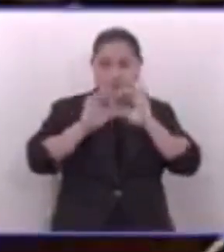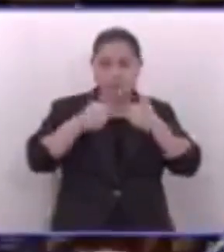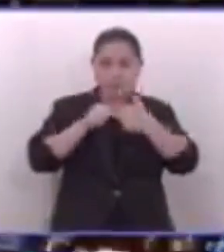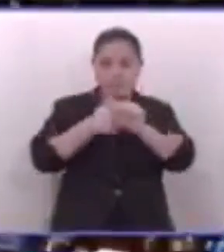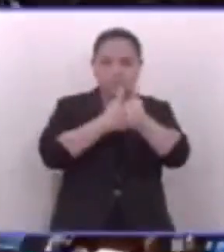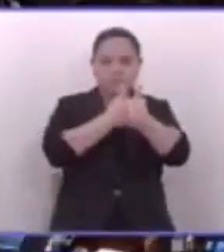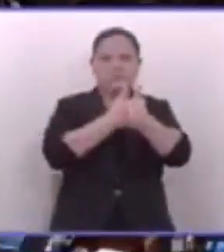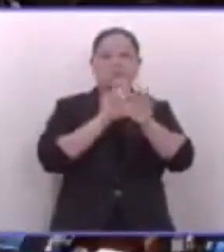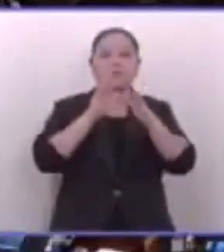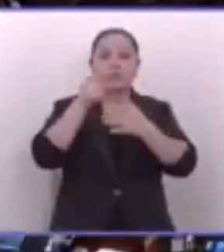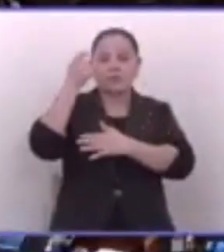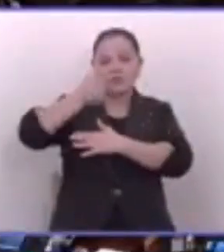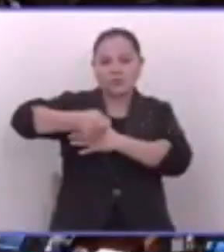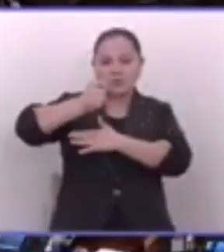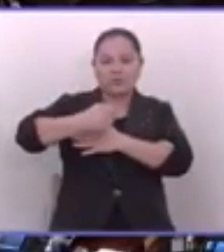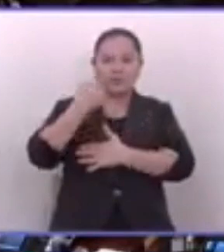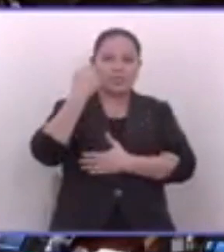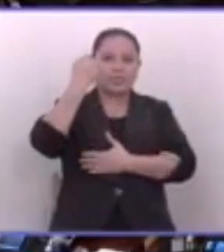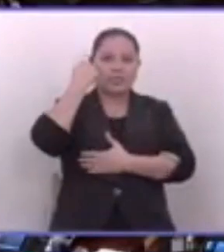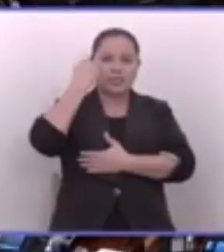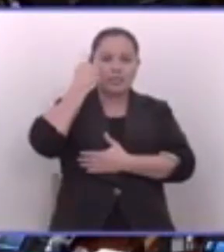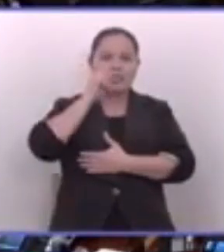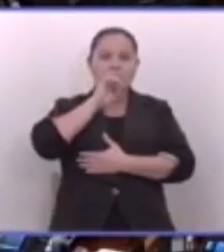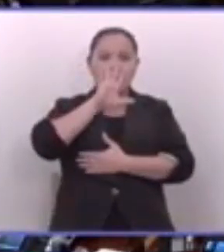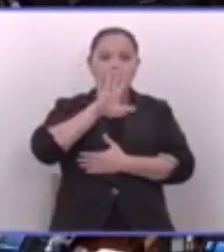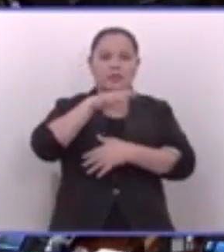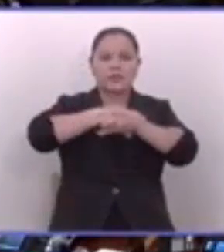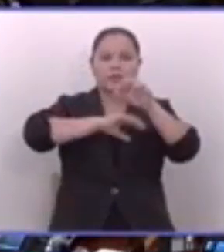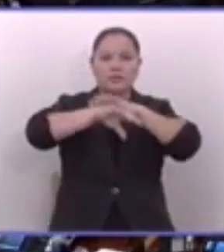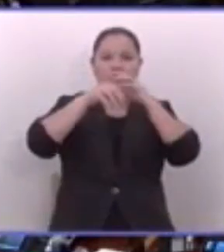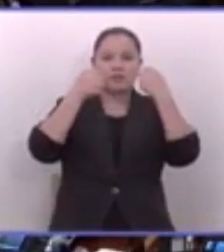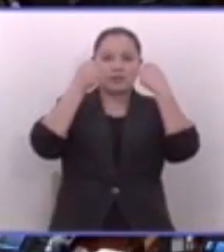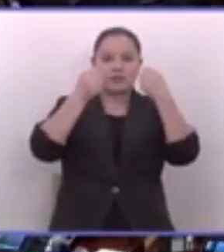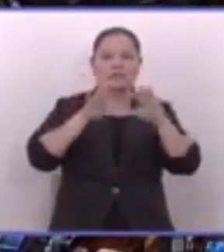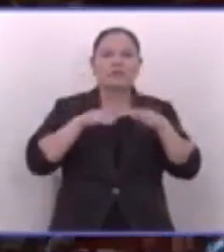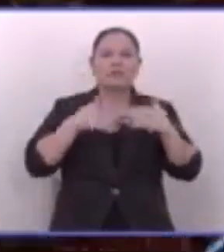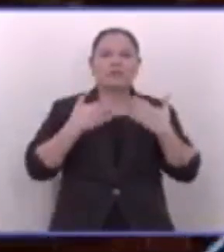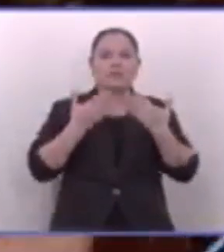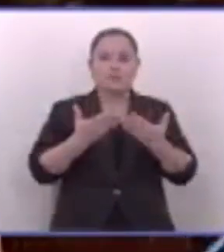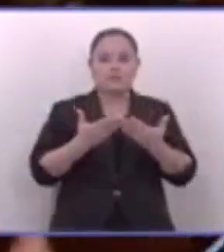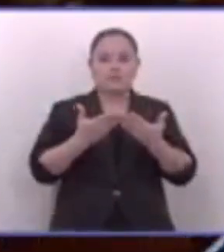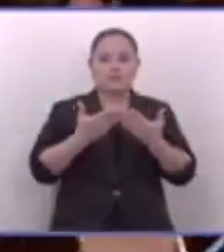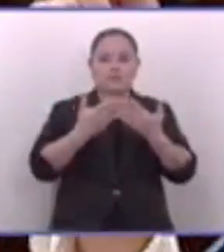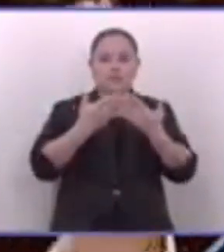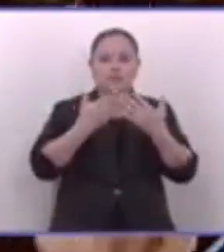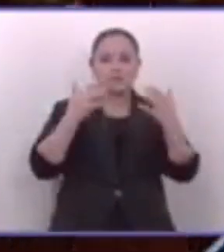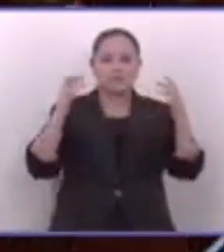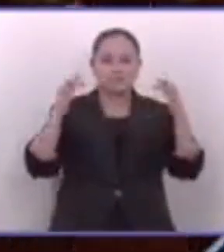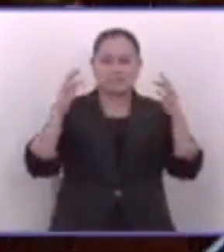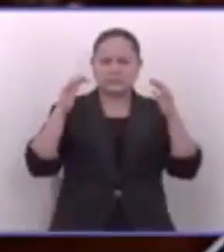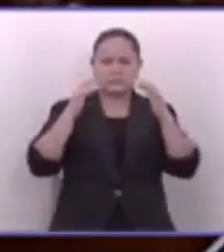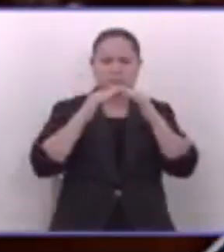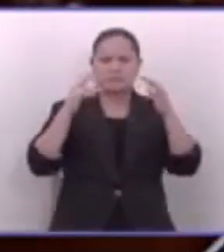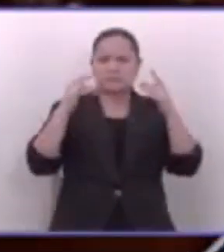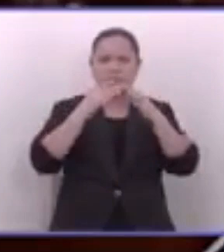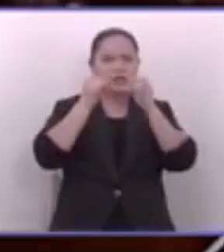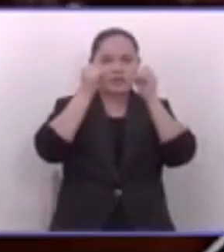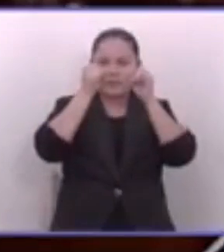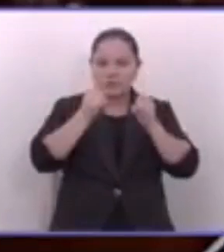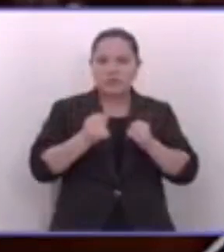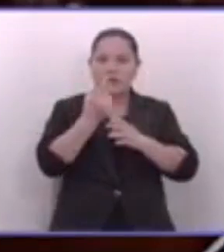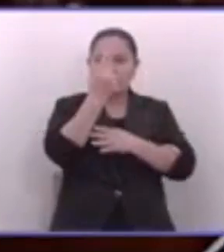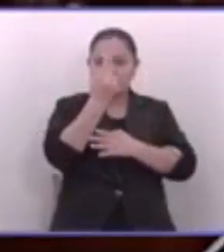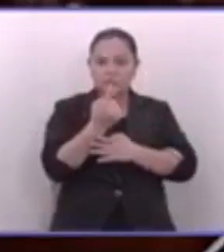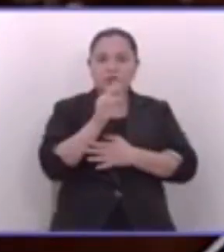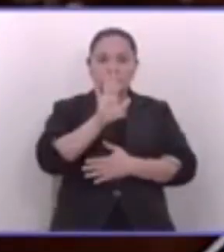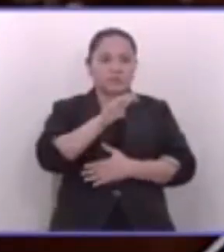¿Por qué los jueces ignoran los alegatos de los detenidos? ¿Por qué hay audiencias masivas sin individualizar responsabilidades?